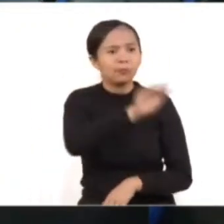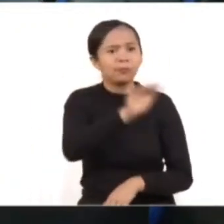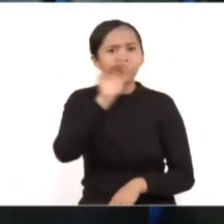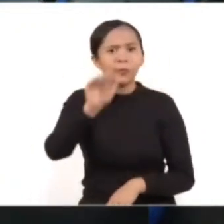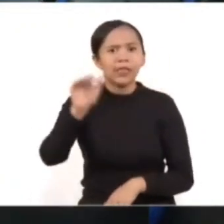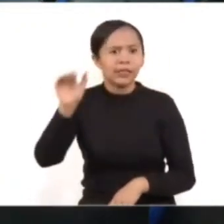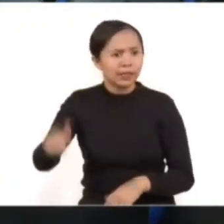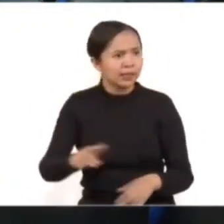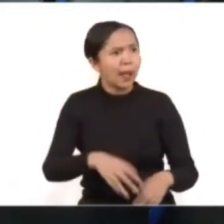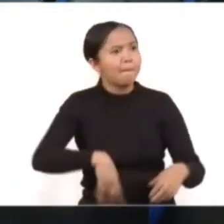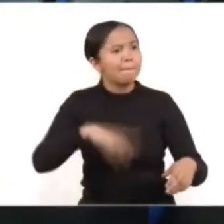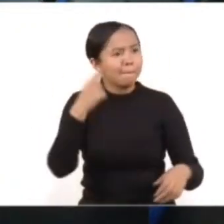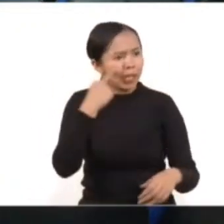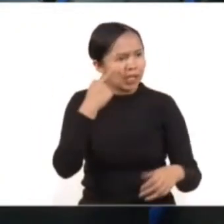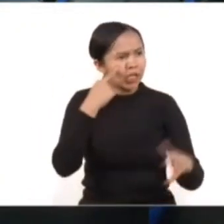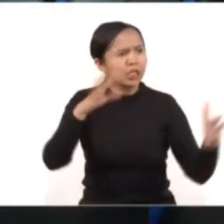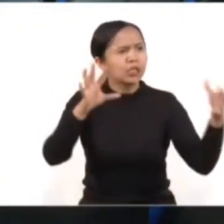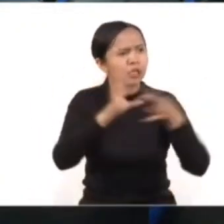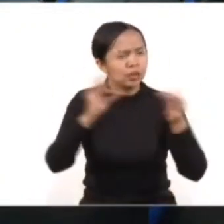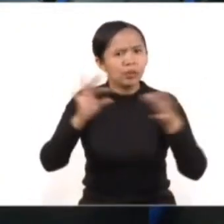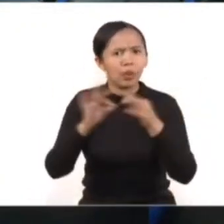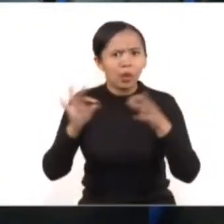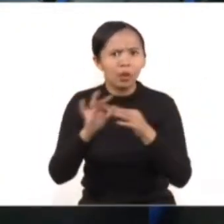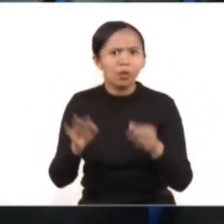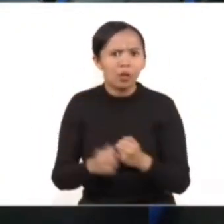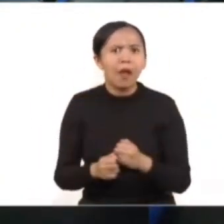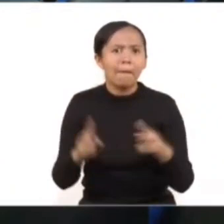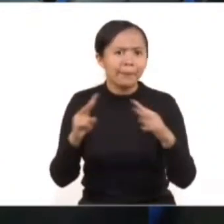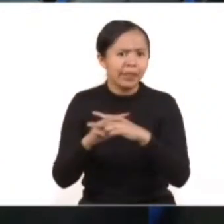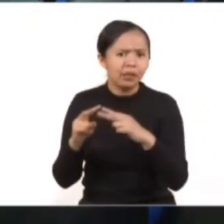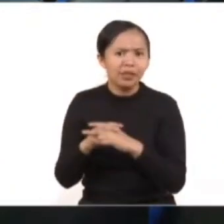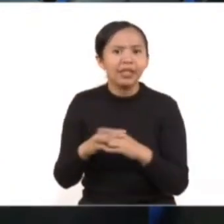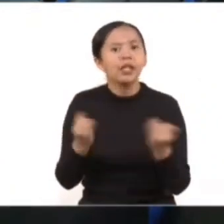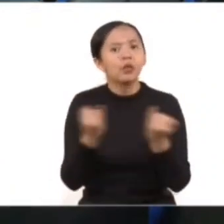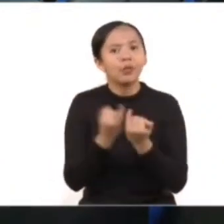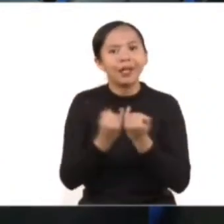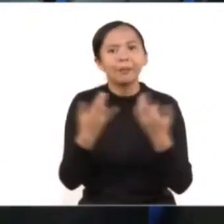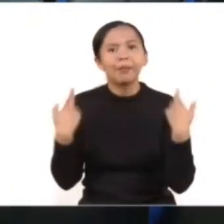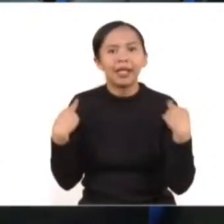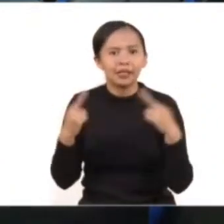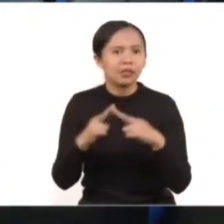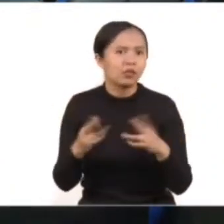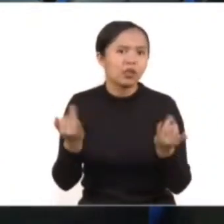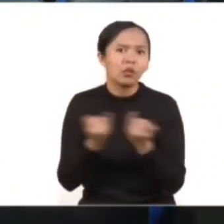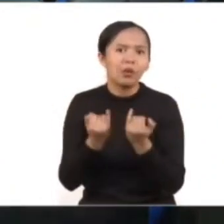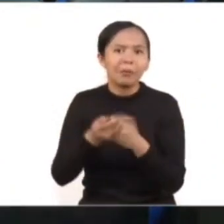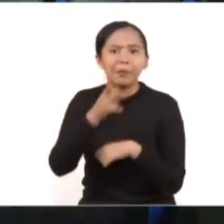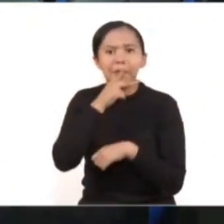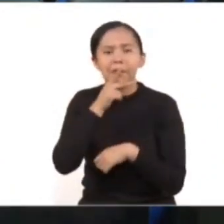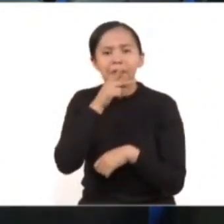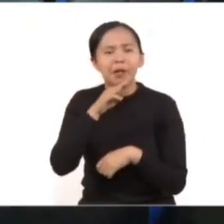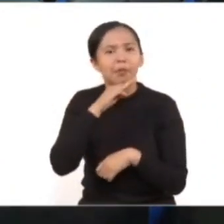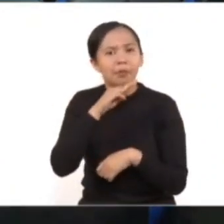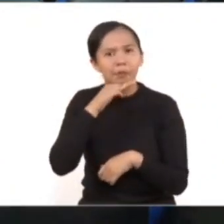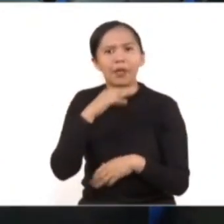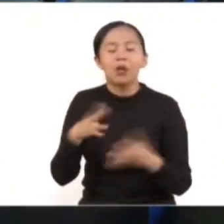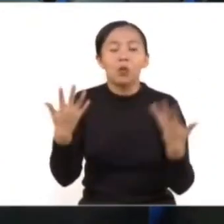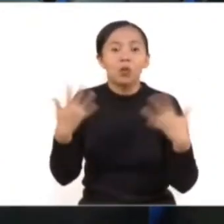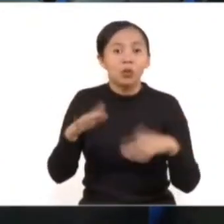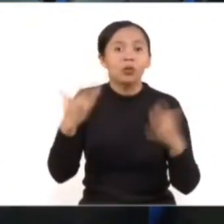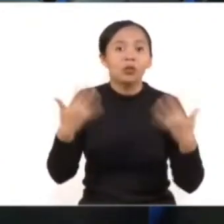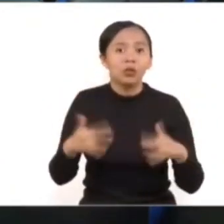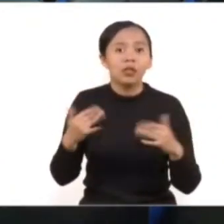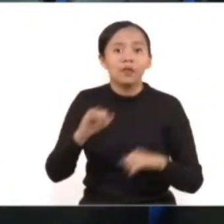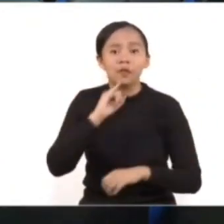alumnos y alumnas, al personal docente y hasta padres y madres de familia. Con interés y compromiso de las